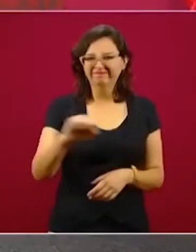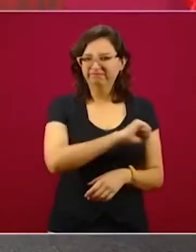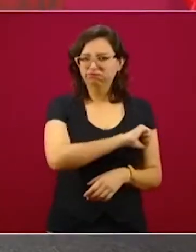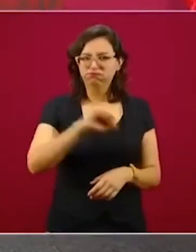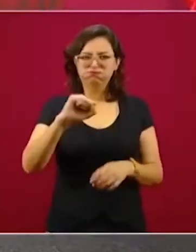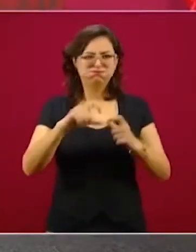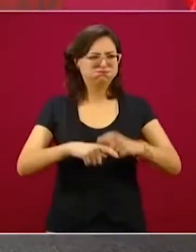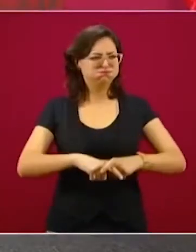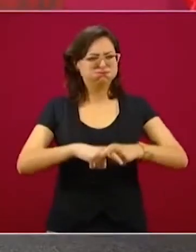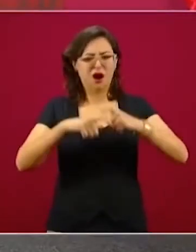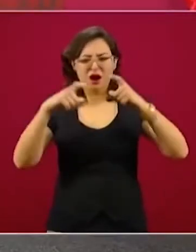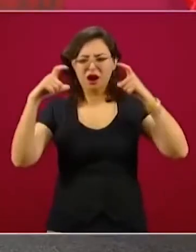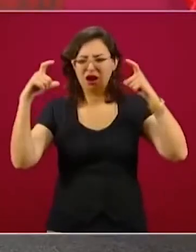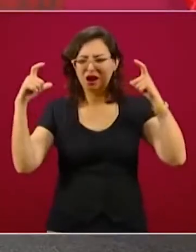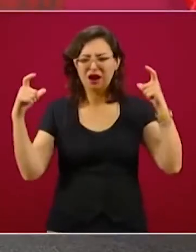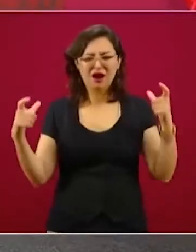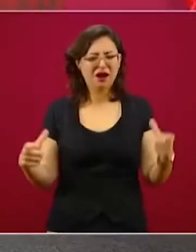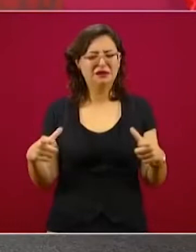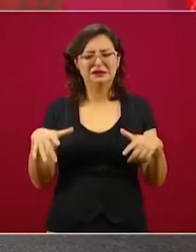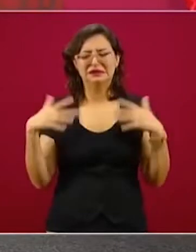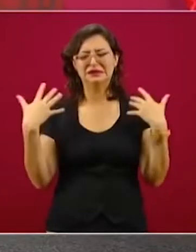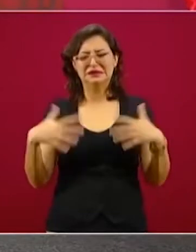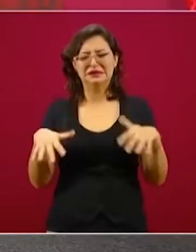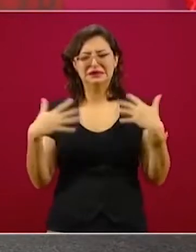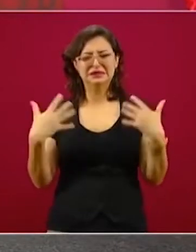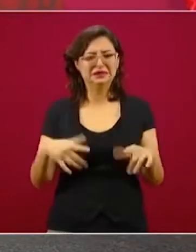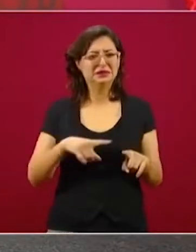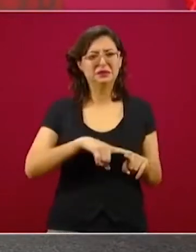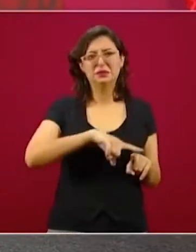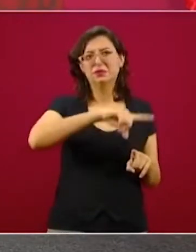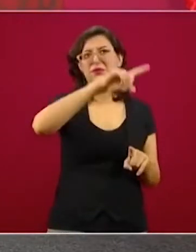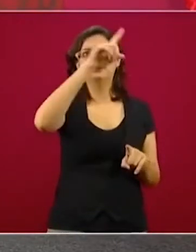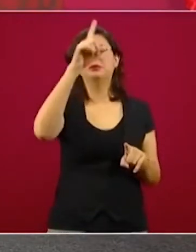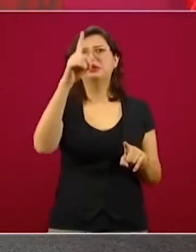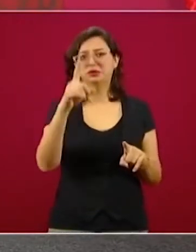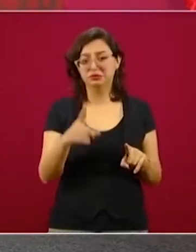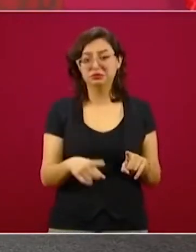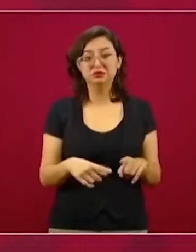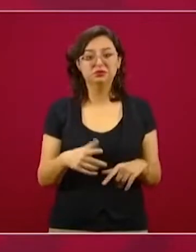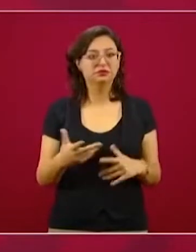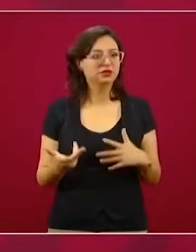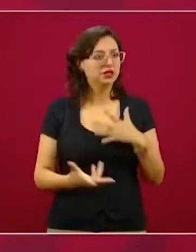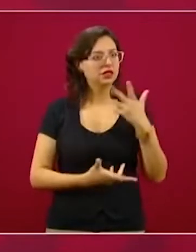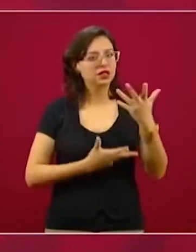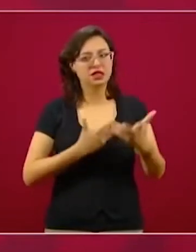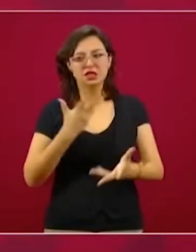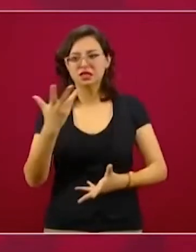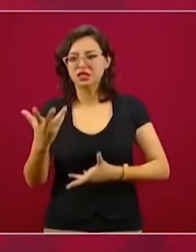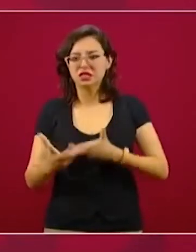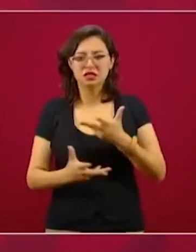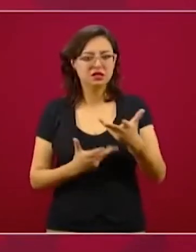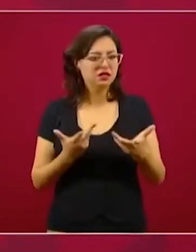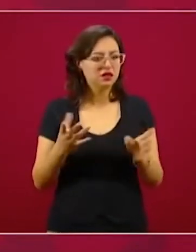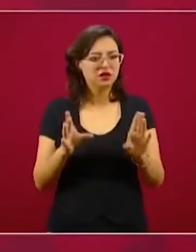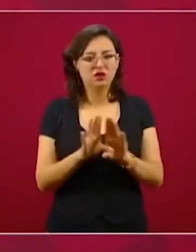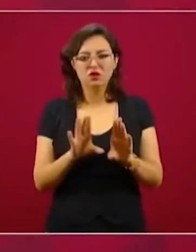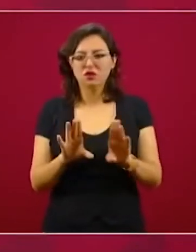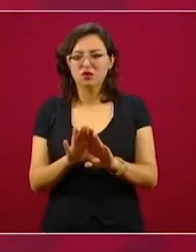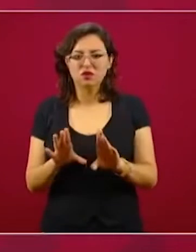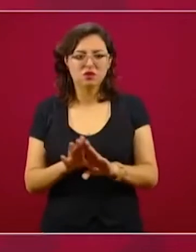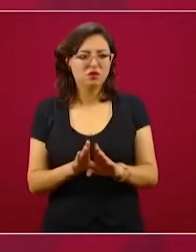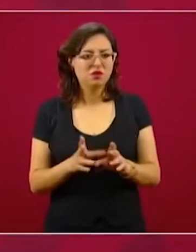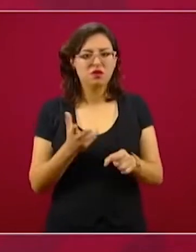desbordado por completo la pandemia y no íbamos a tener forma de